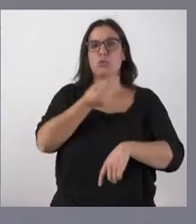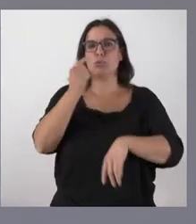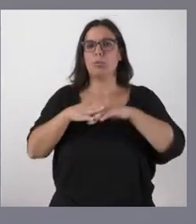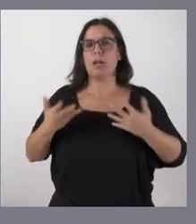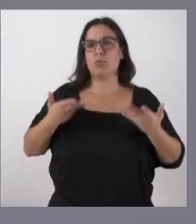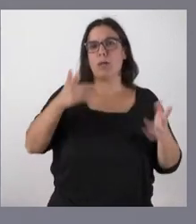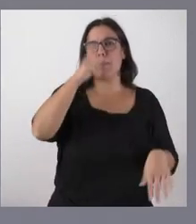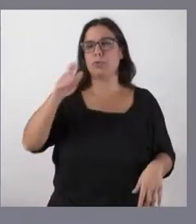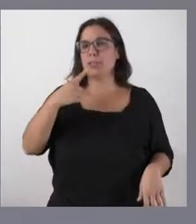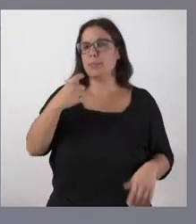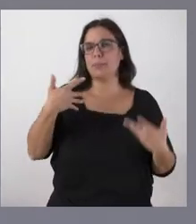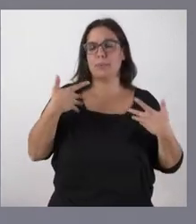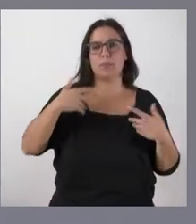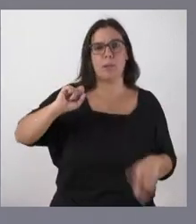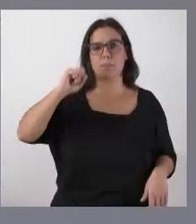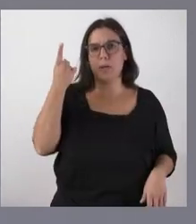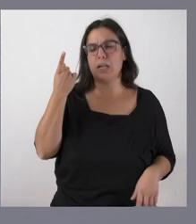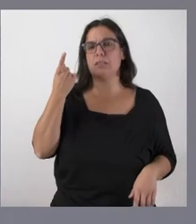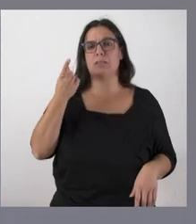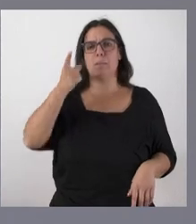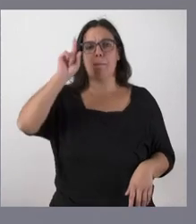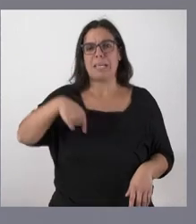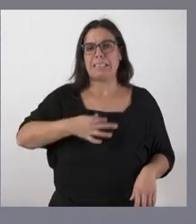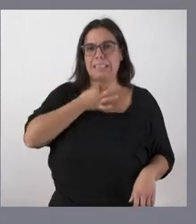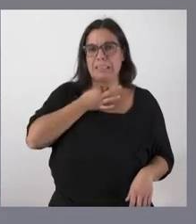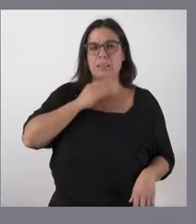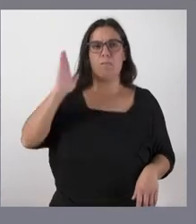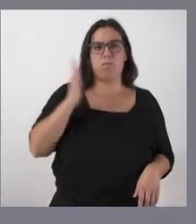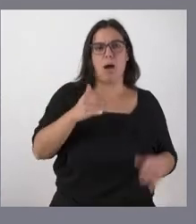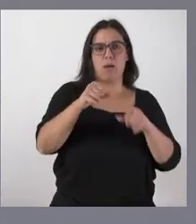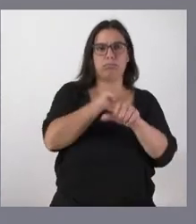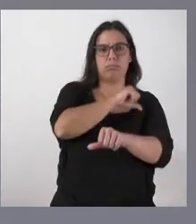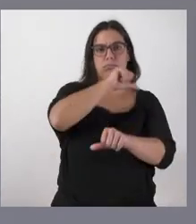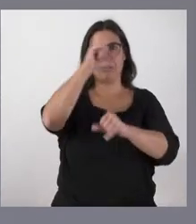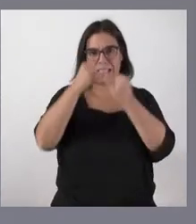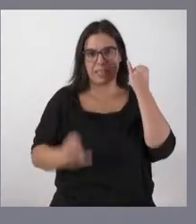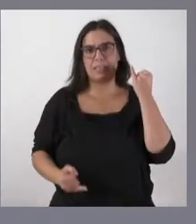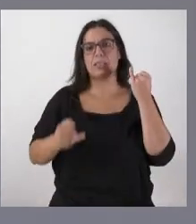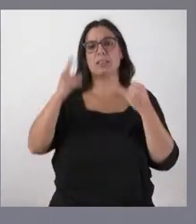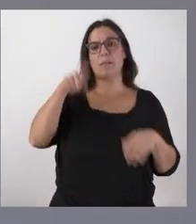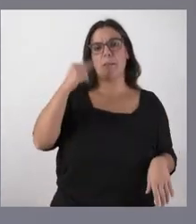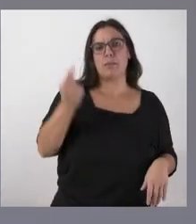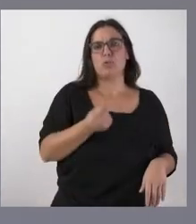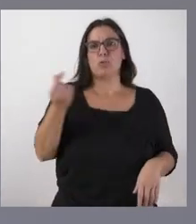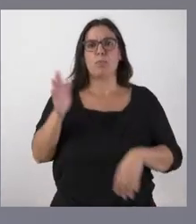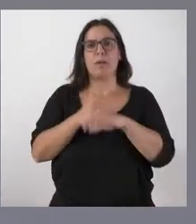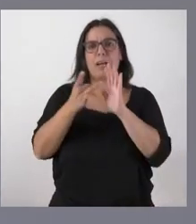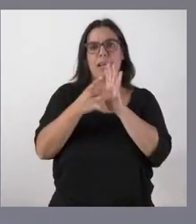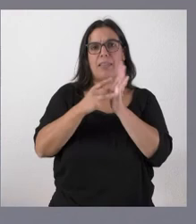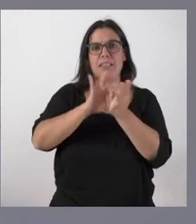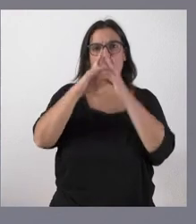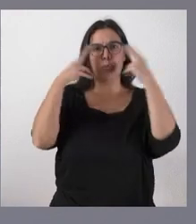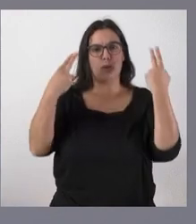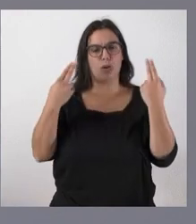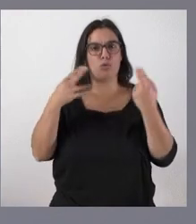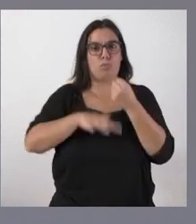personas que tienen más dificultades para llegar a fin de mes que han sido más castigados por la crisis un presupuesto para seguir consolidando la calidad de los servicios